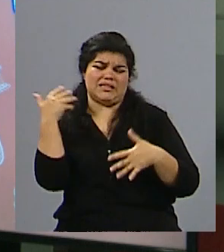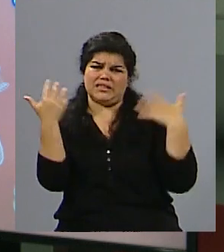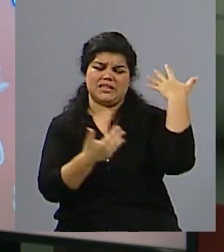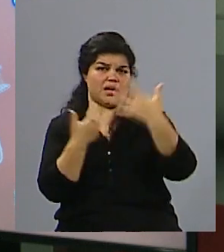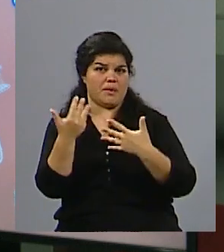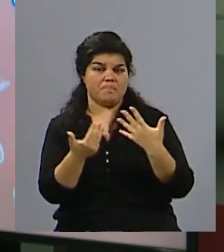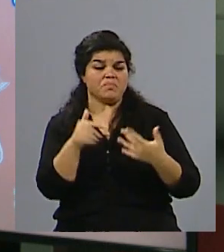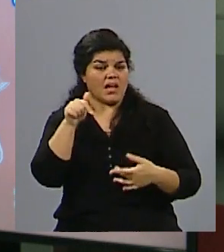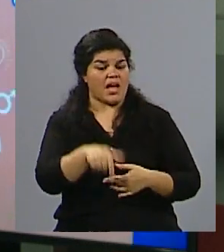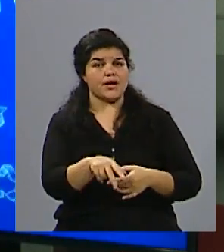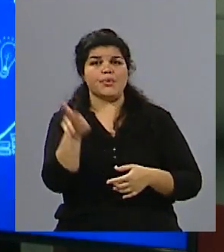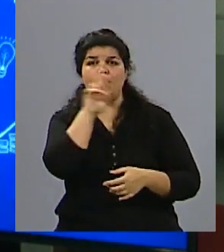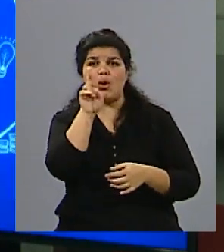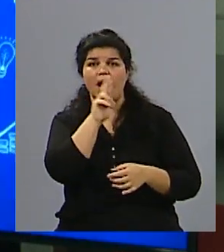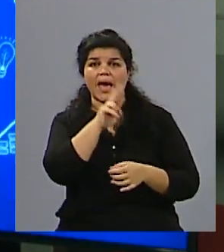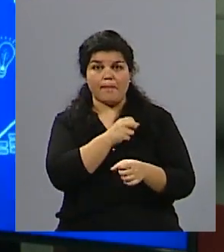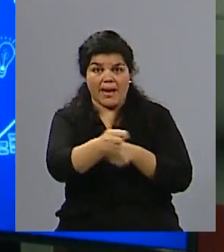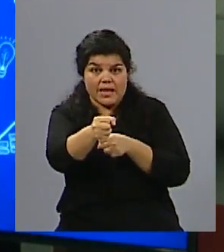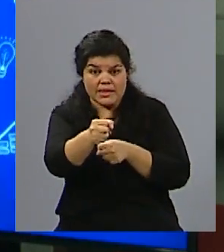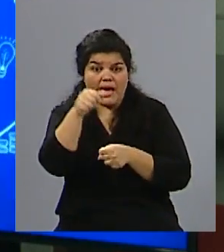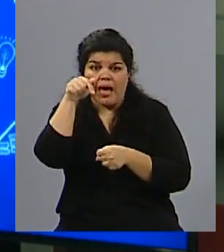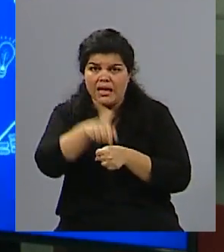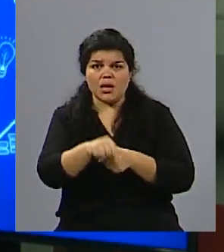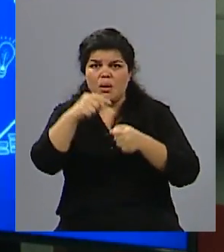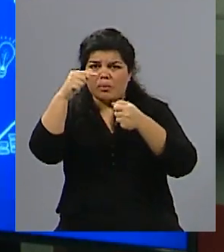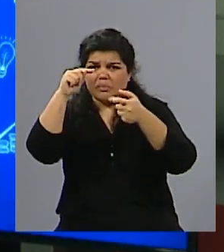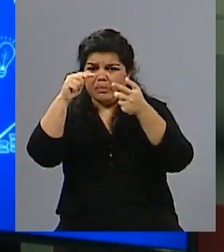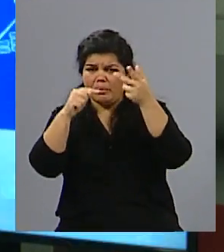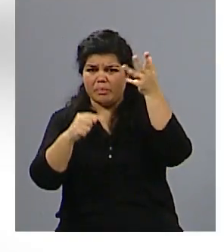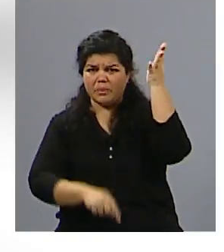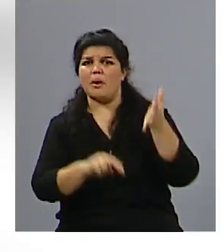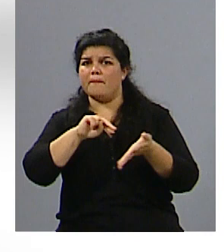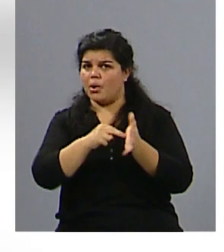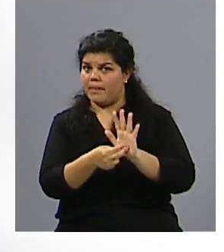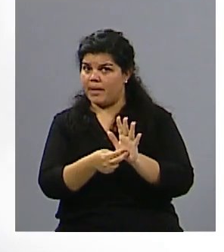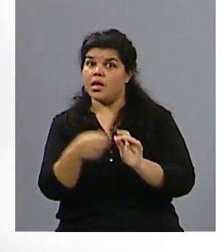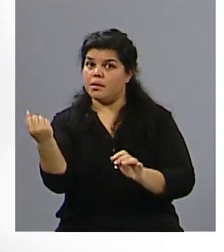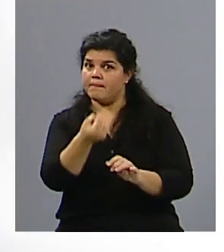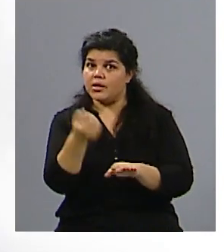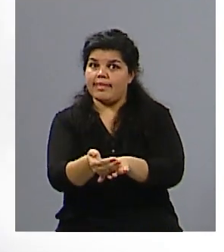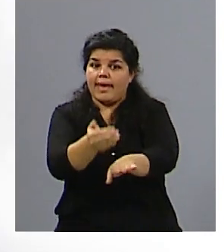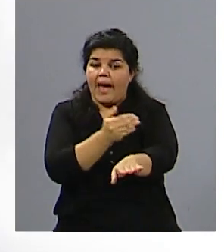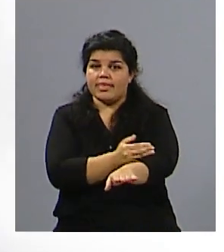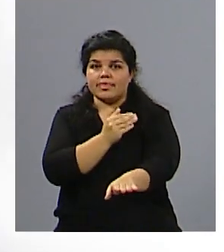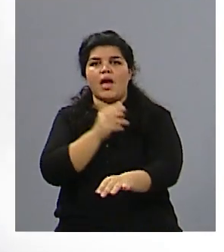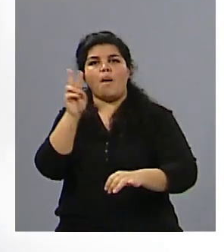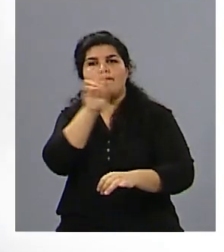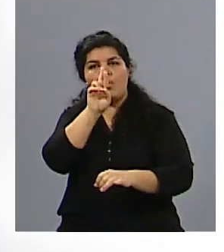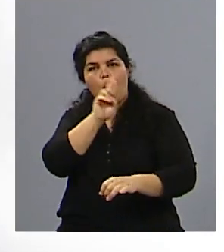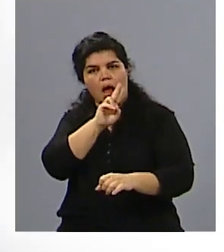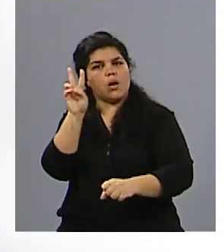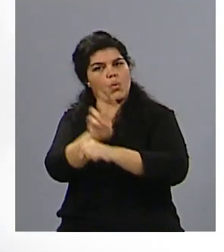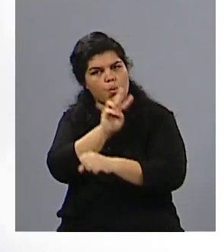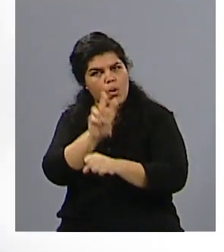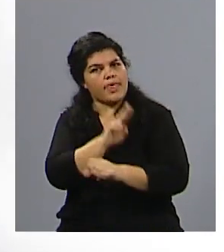femicidio. Y bueno, es donde ahí debemos apuntar. Primero, evitarlos, obviamente, y segundo, llegar a asistir y contener